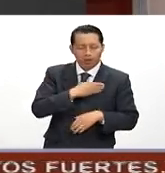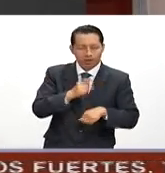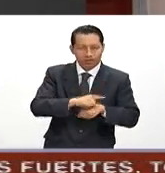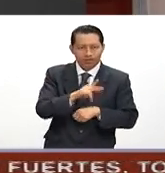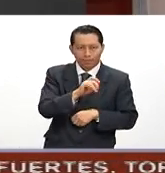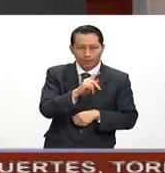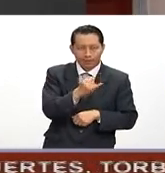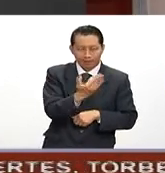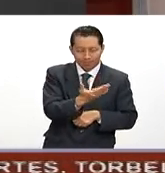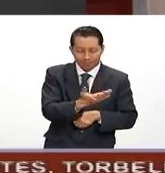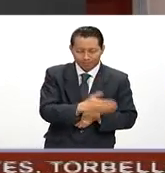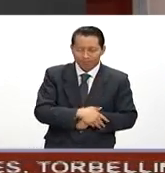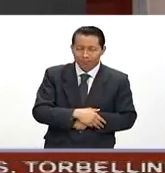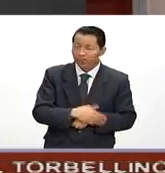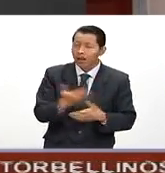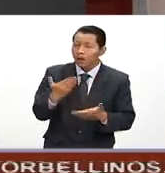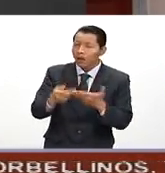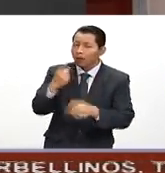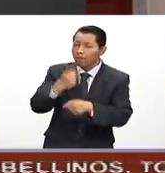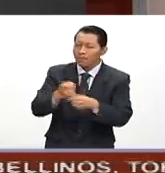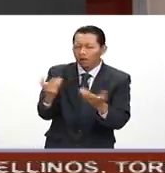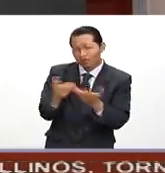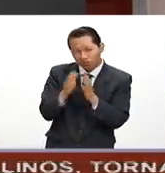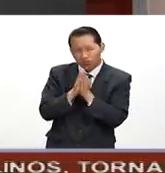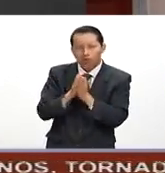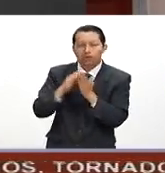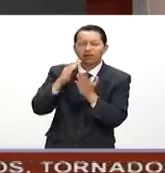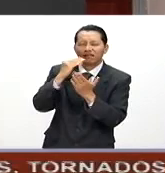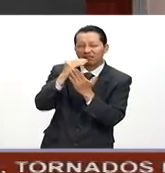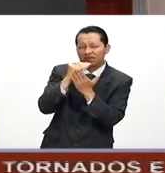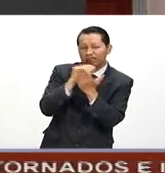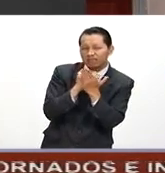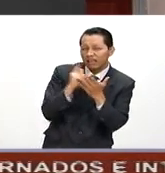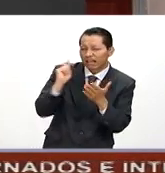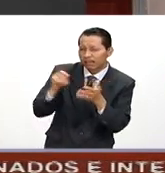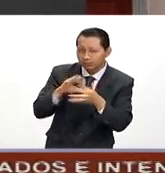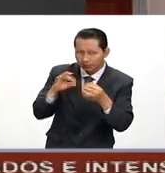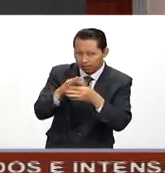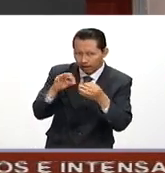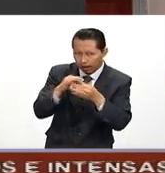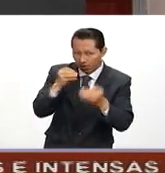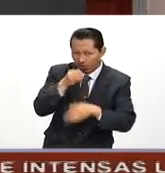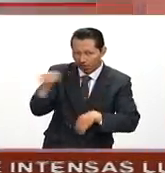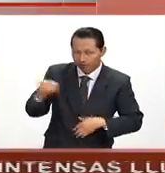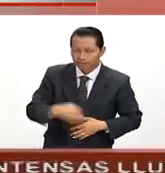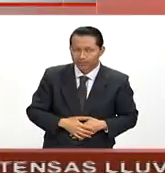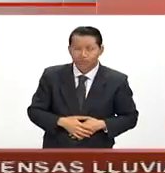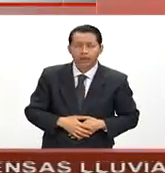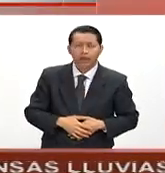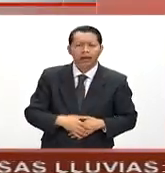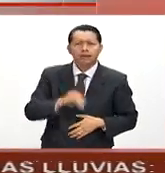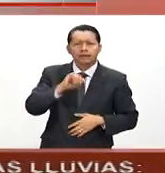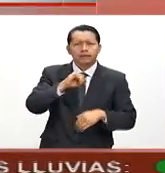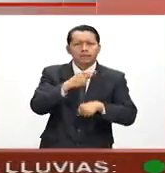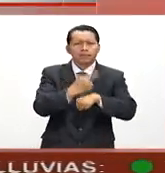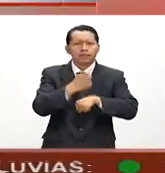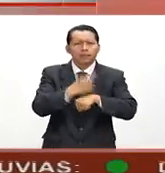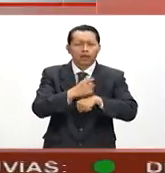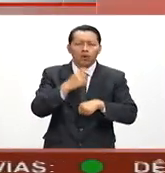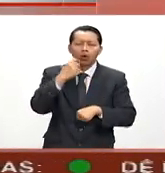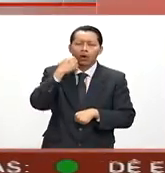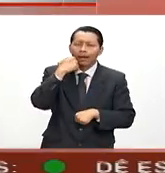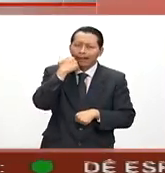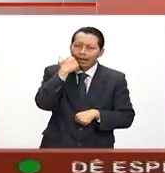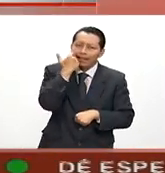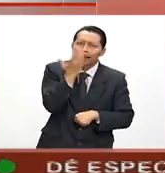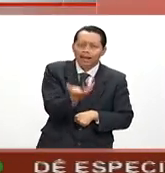Óscar, lo primero que hay que hacer, a ver, paso por paso. Lo primero que hay que hacer es primero tener la disposición